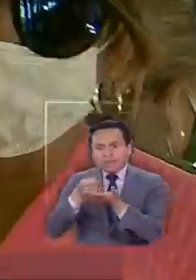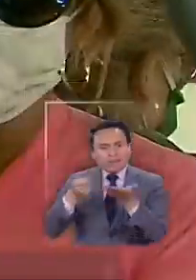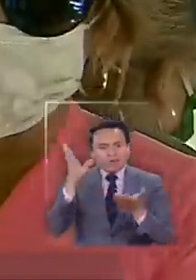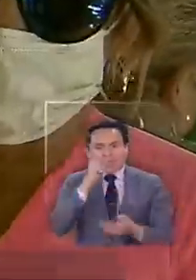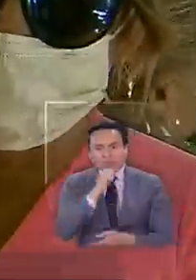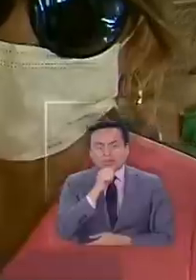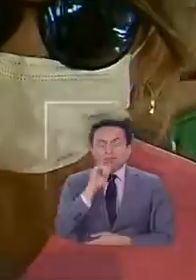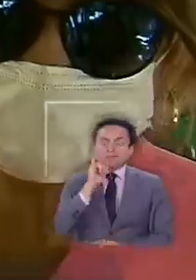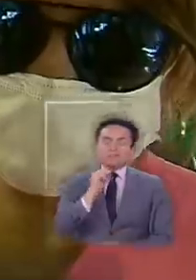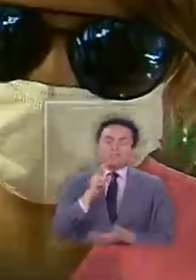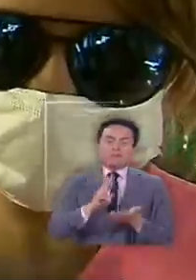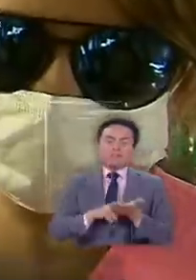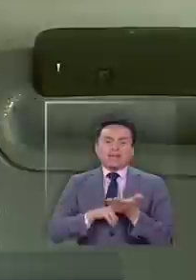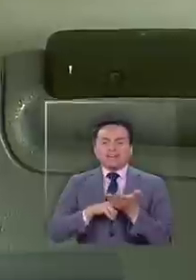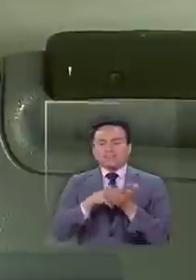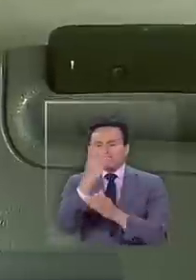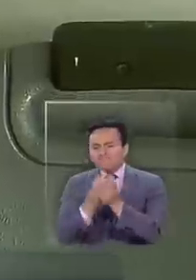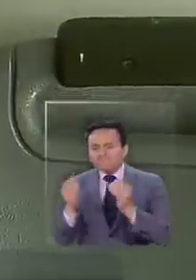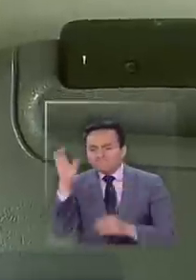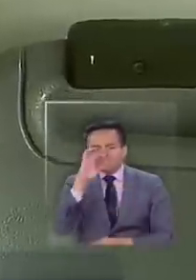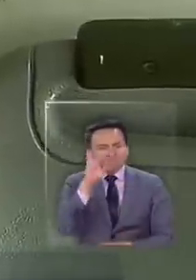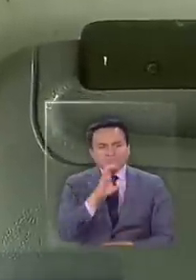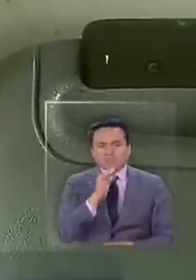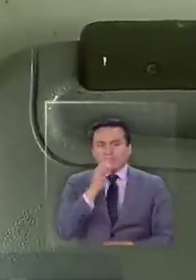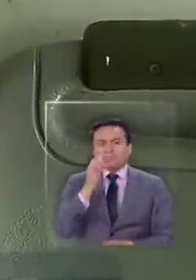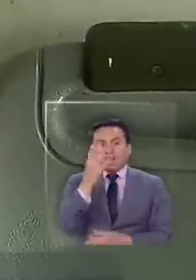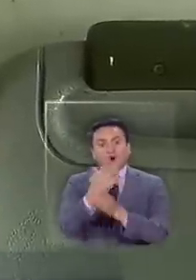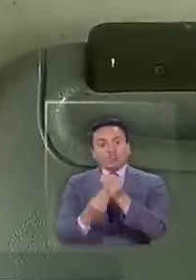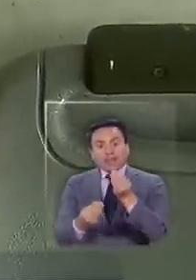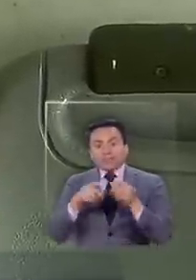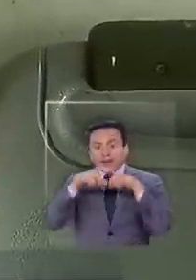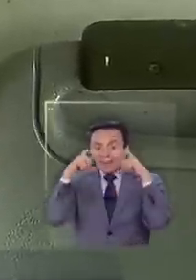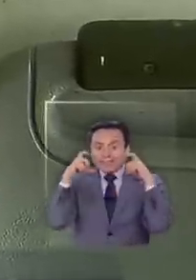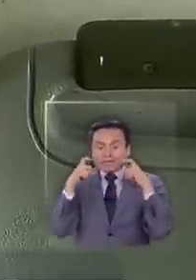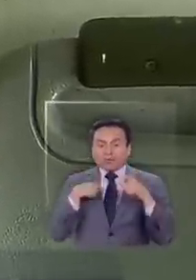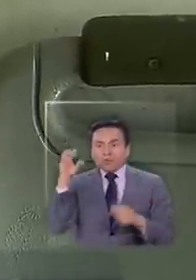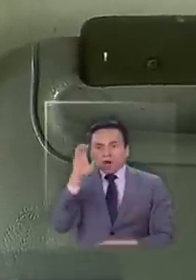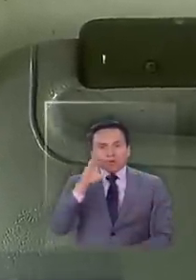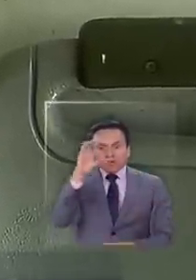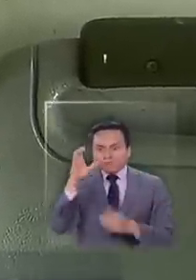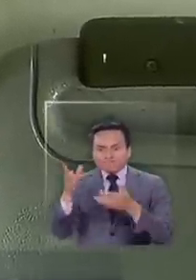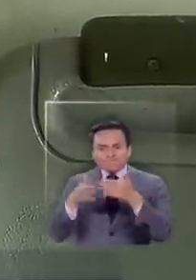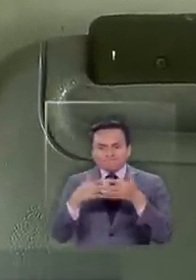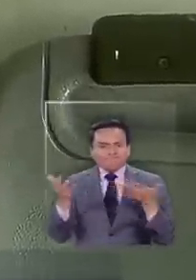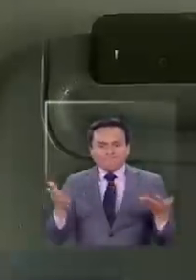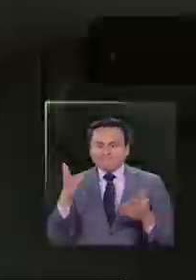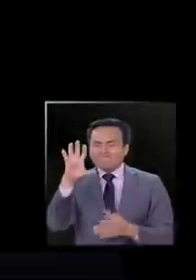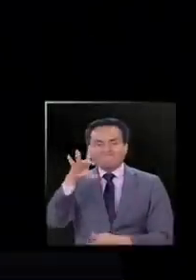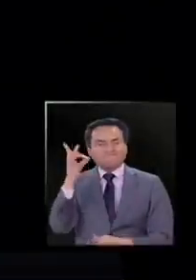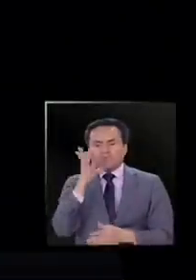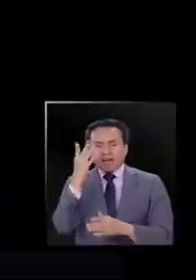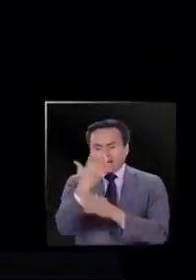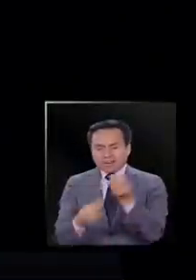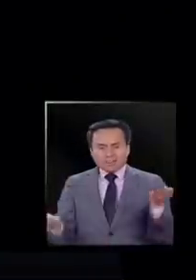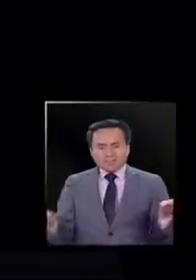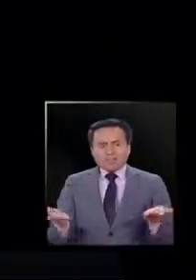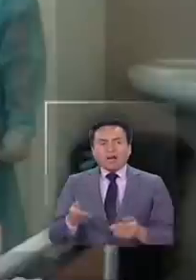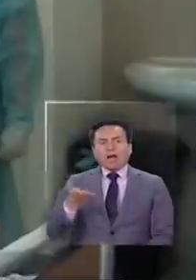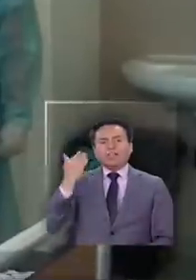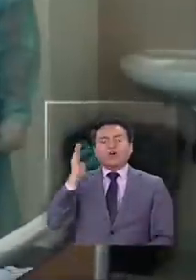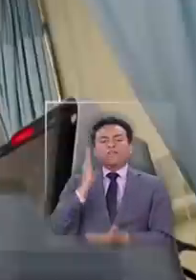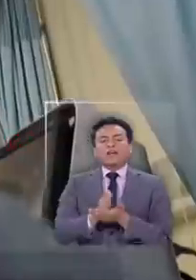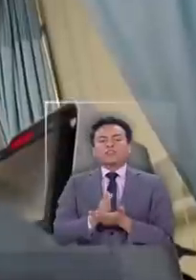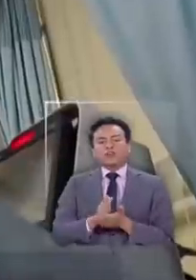Sí, están un poco escasas. Sí, de hecho están agotadas. Yo ahora de hecho andaba buscando para llegarlas, pero no encontré. Si al principio la